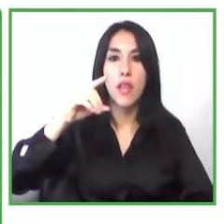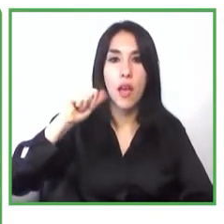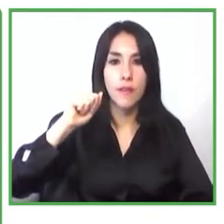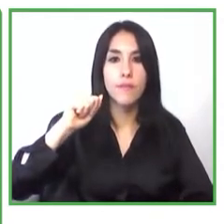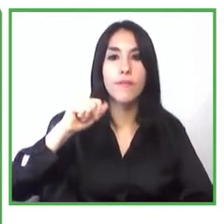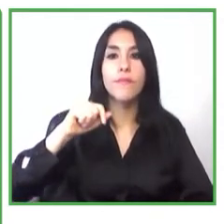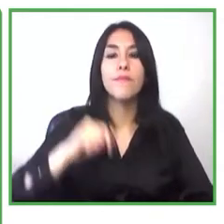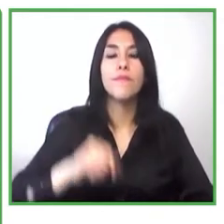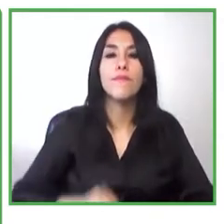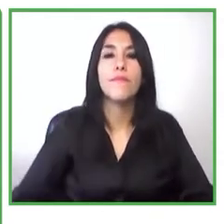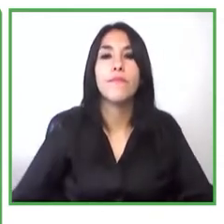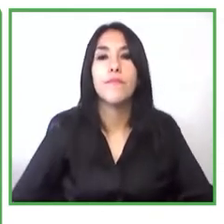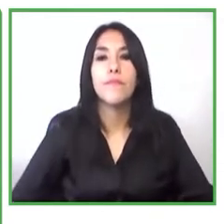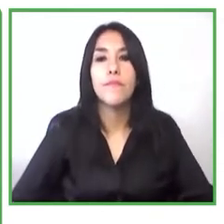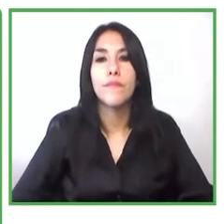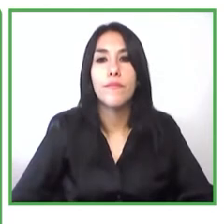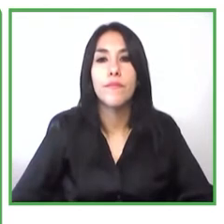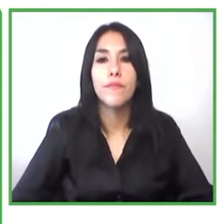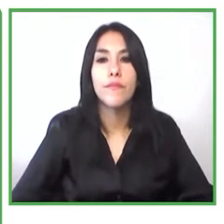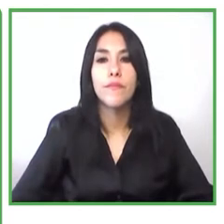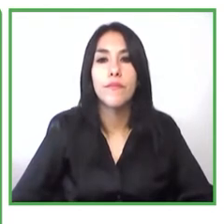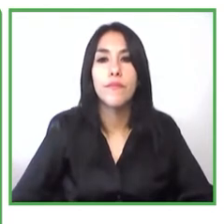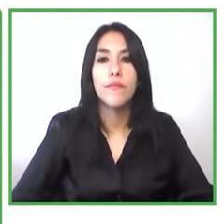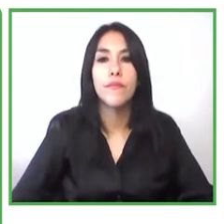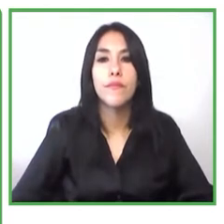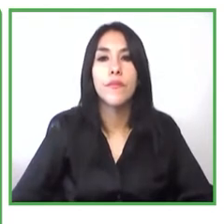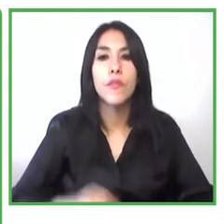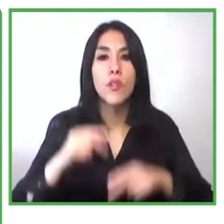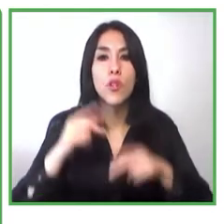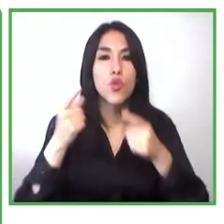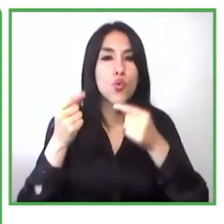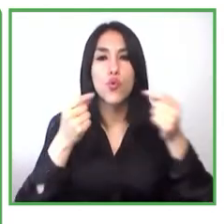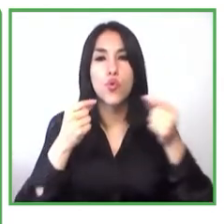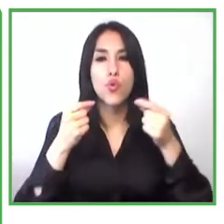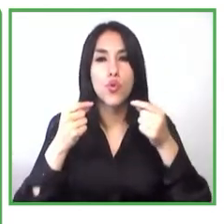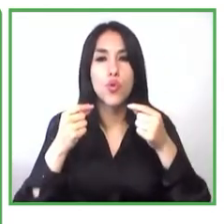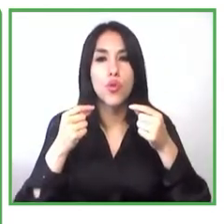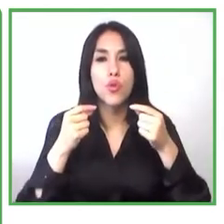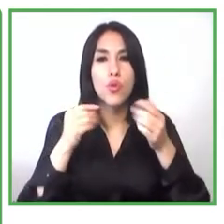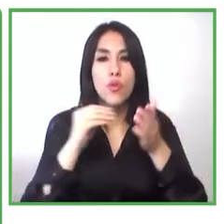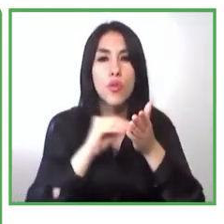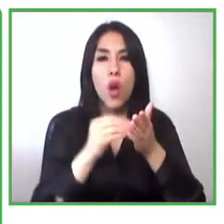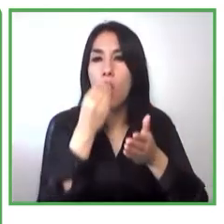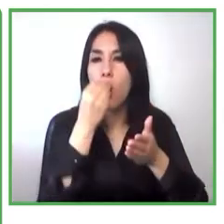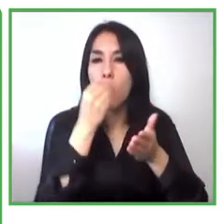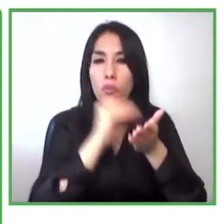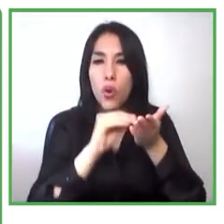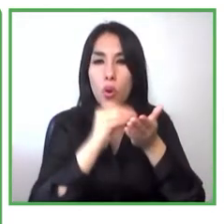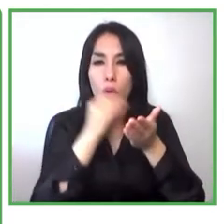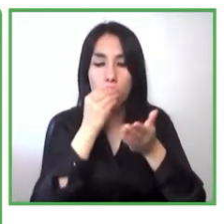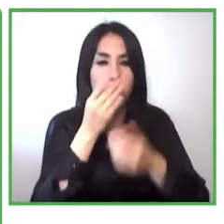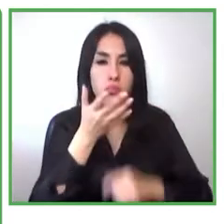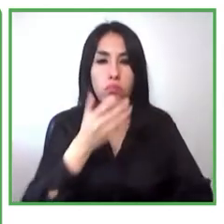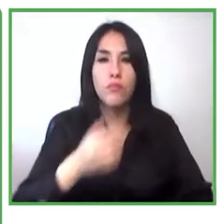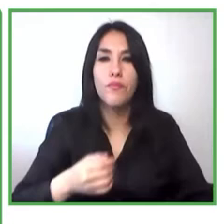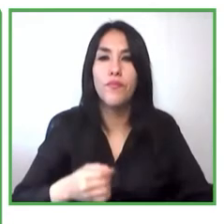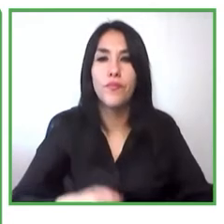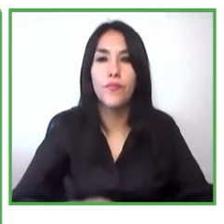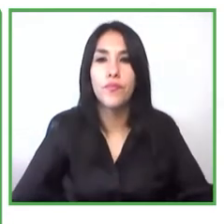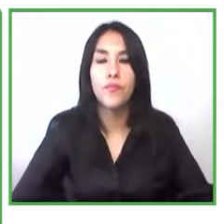tipo snack y ellos lo hacen en la ciudad de Bogotá y comercializan este producto